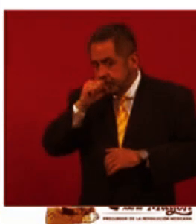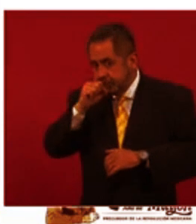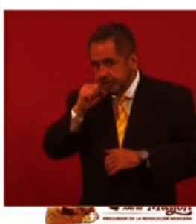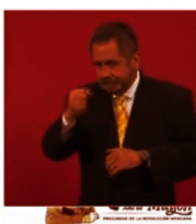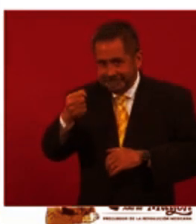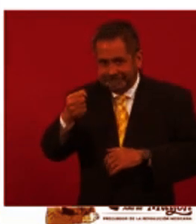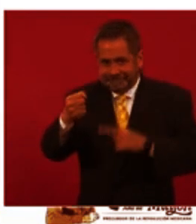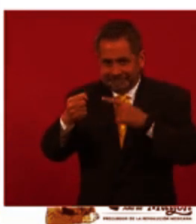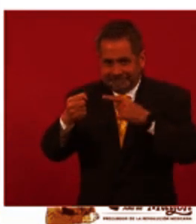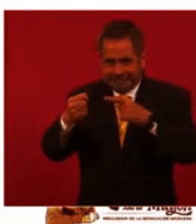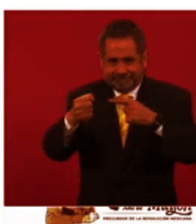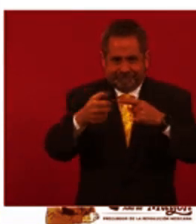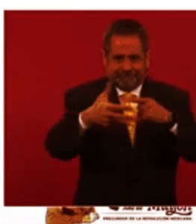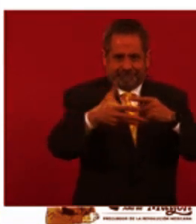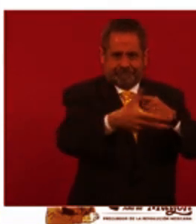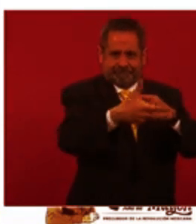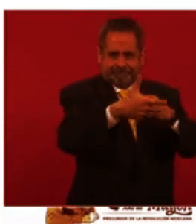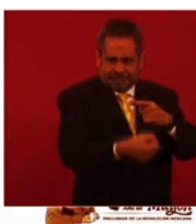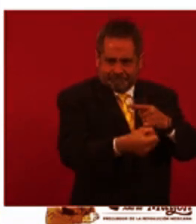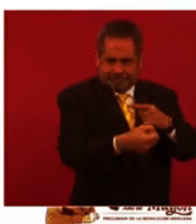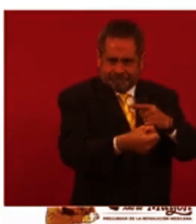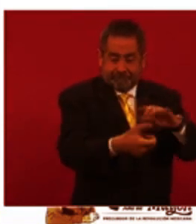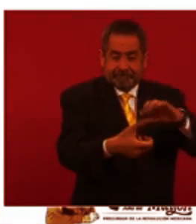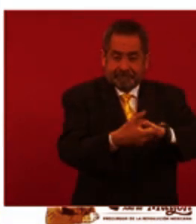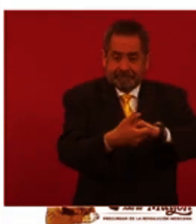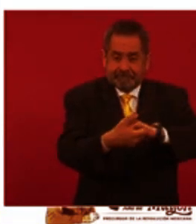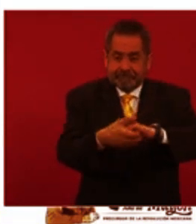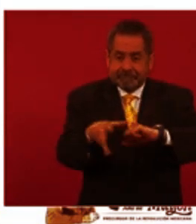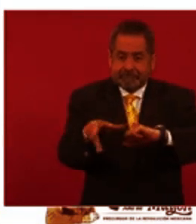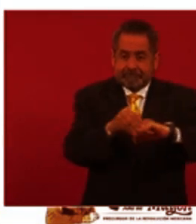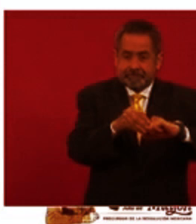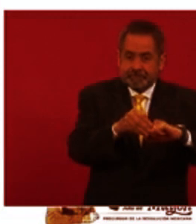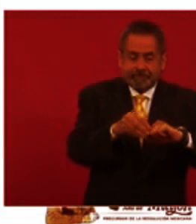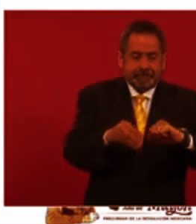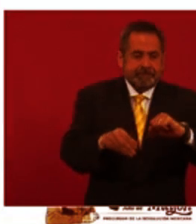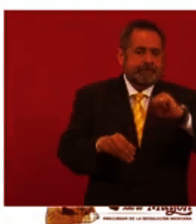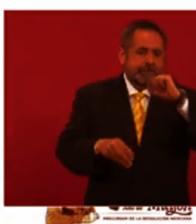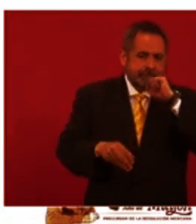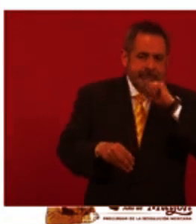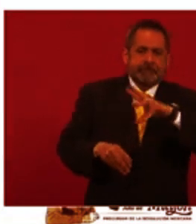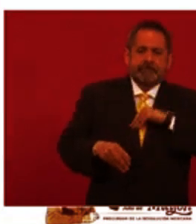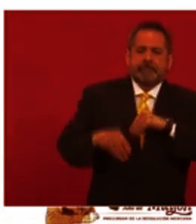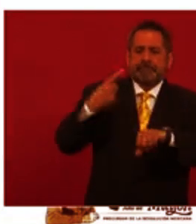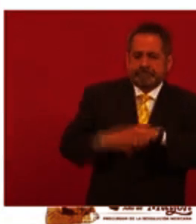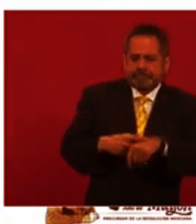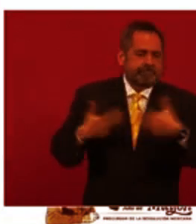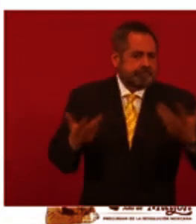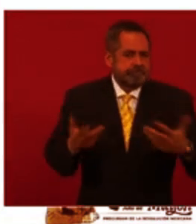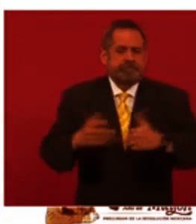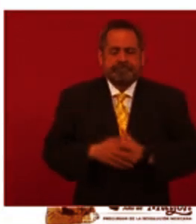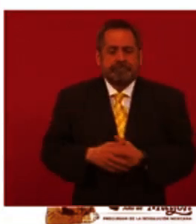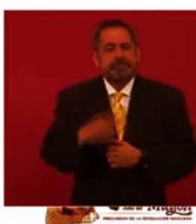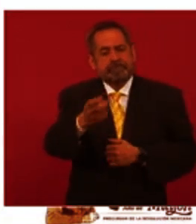le transmito a la mano y esa mano luego va a la boca de la persona. Por lo tanto, también hay que tener el uso de